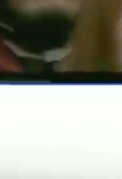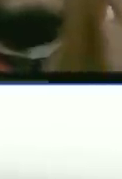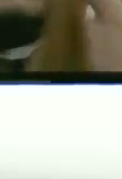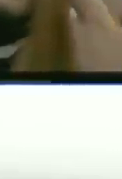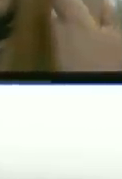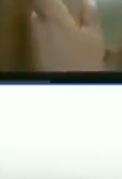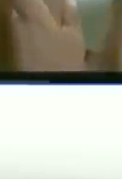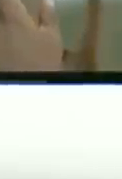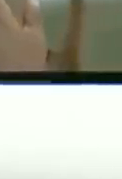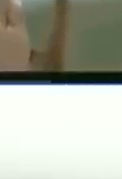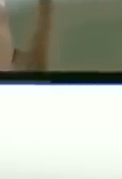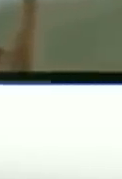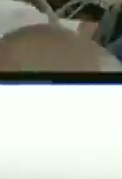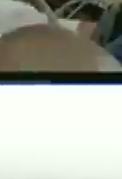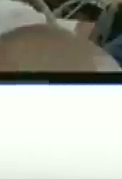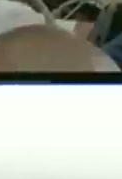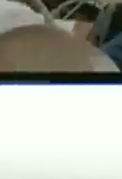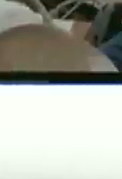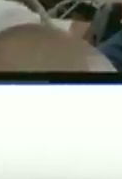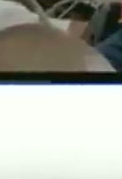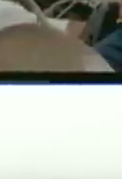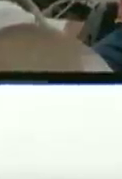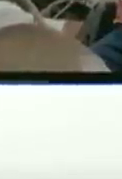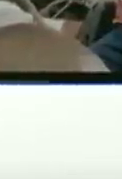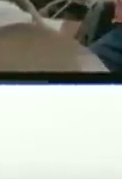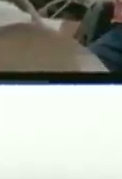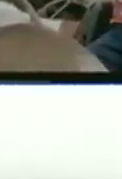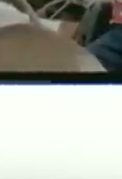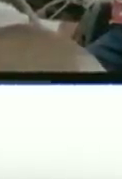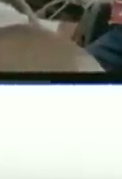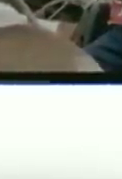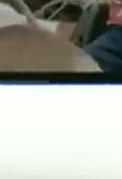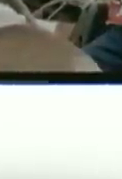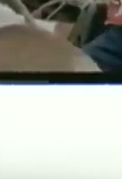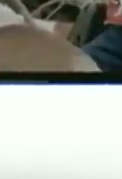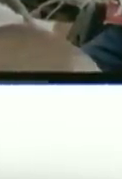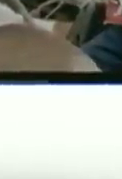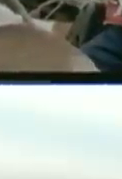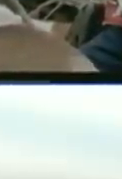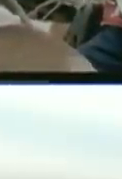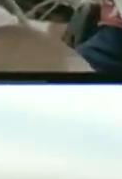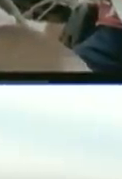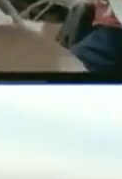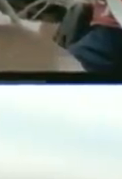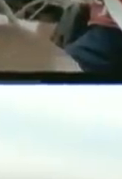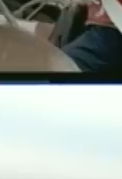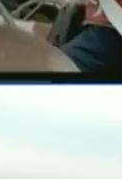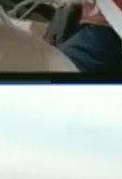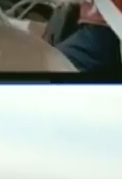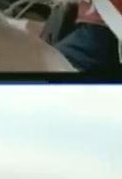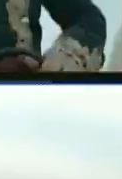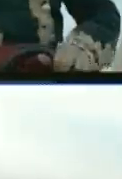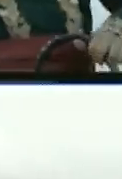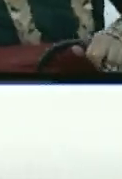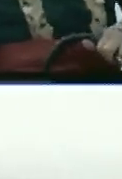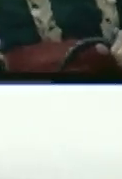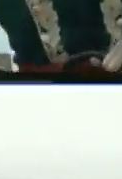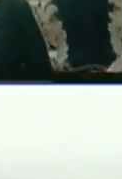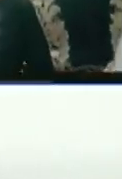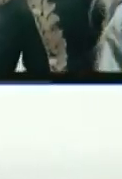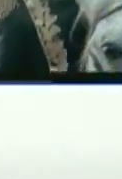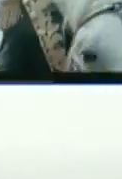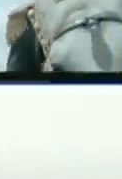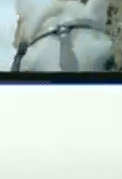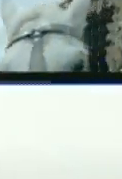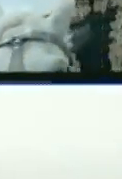el negro como se siente el negro aquí vale bueno primeramente agradecido por esta bonita experiencia